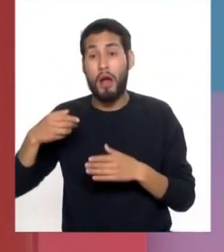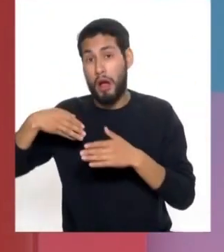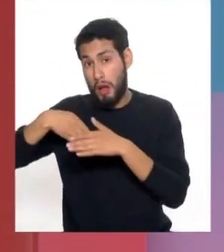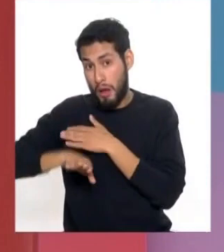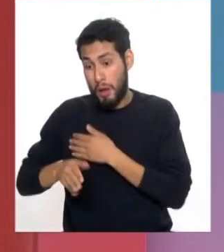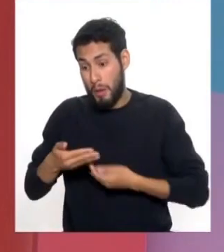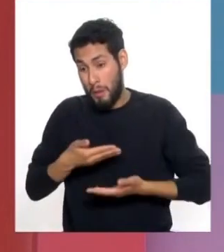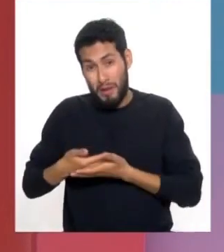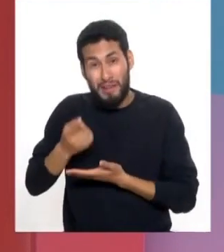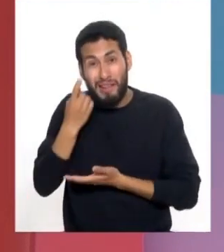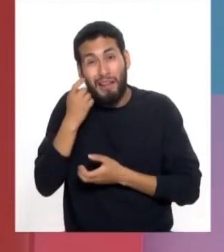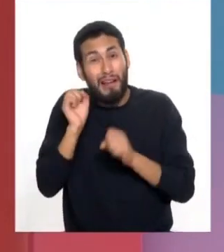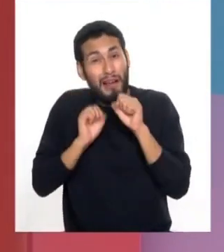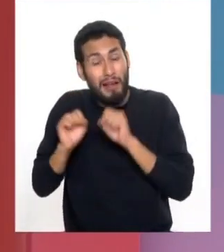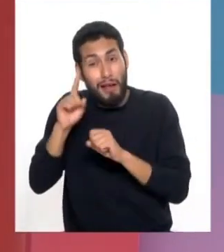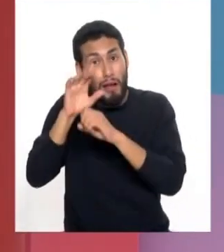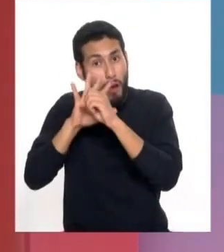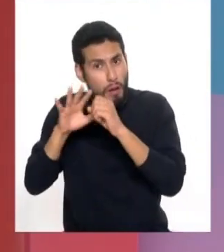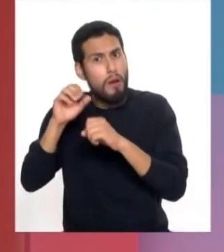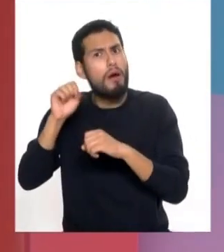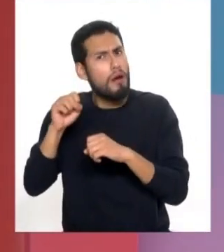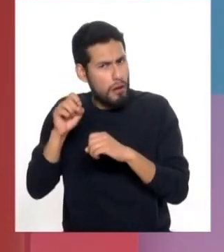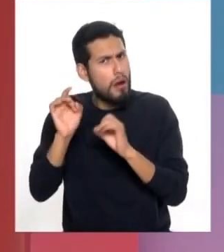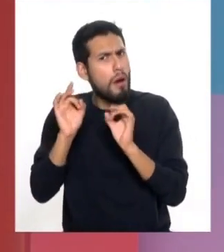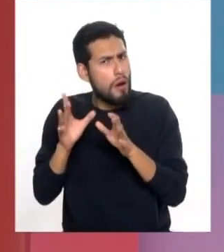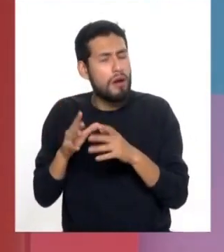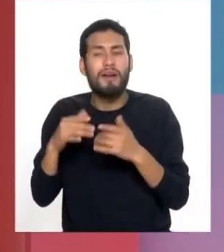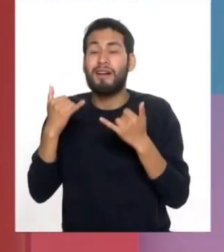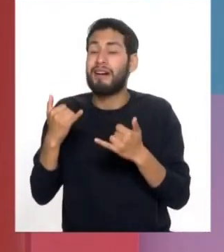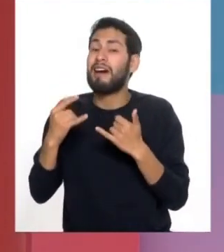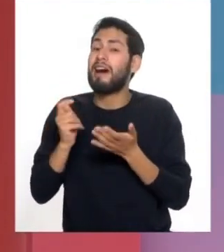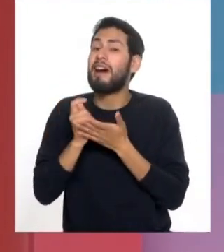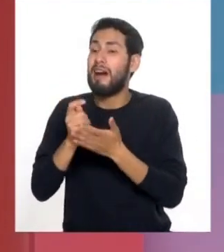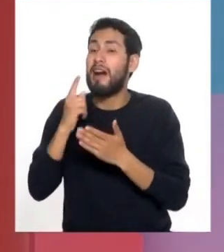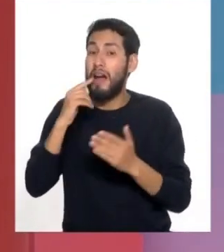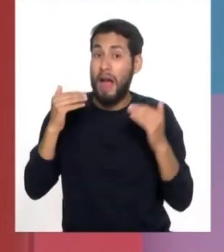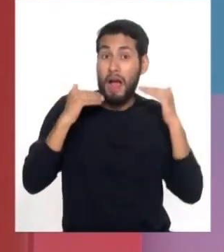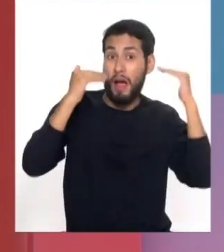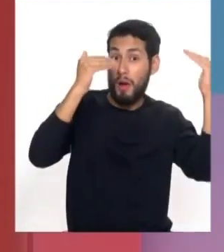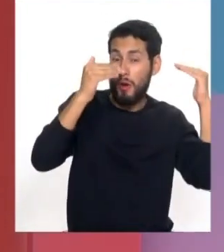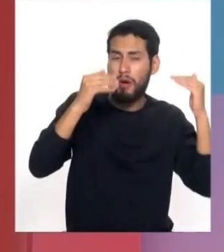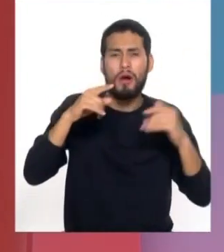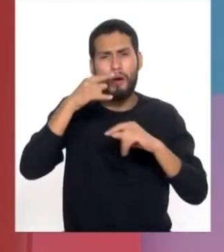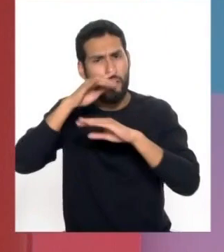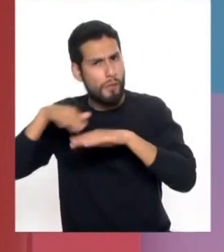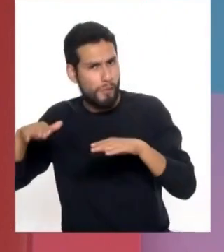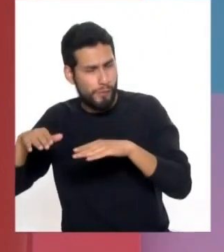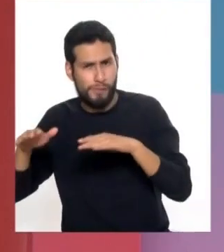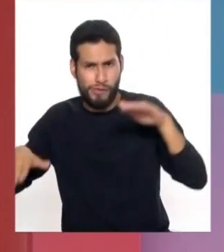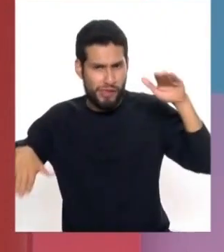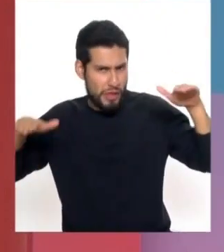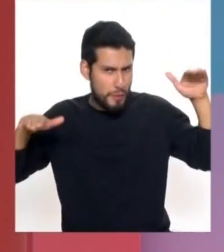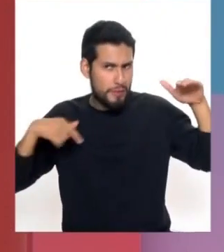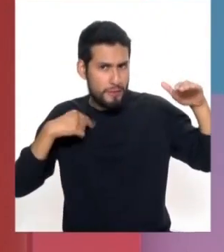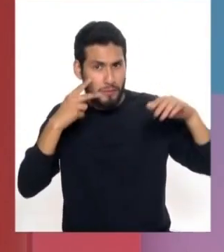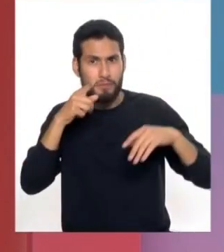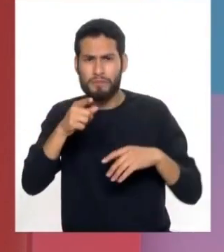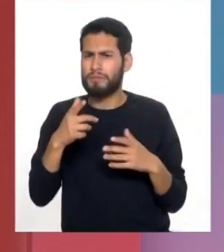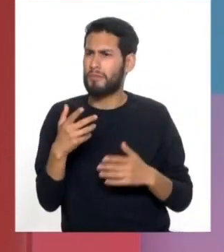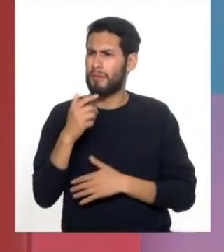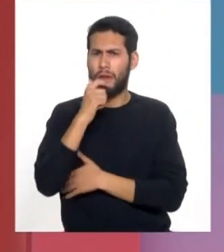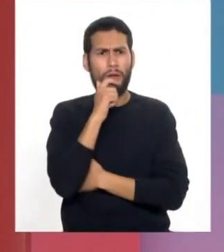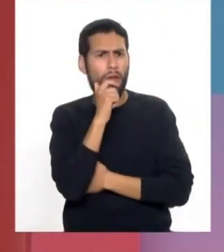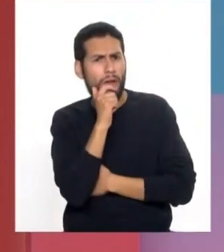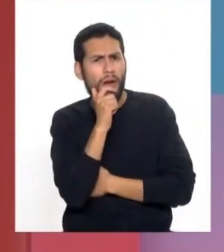recién nacidos. Y hoy día vamos a hablar cuáles van a ser los tratamientos en los adultos y también en los niños. Quizás en casa ya no estás viendo con